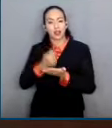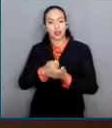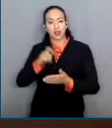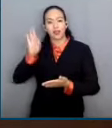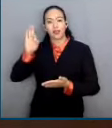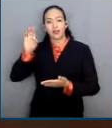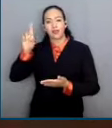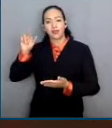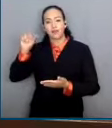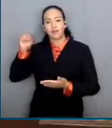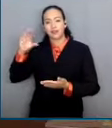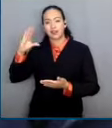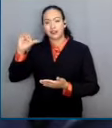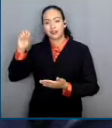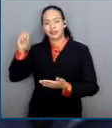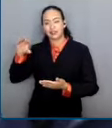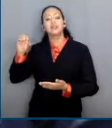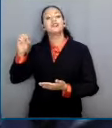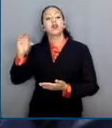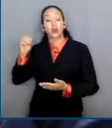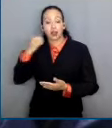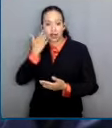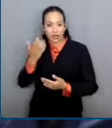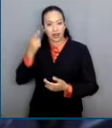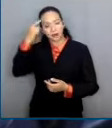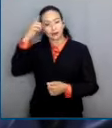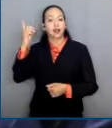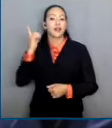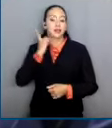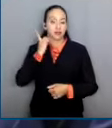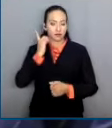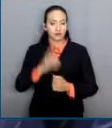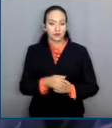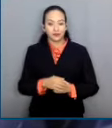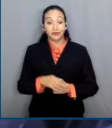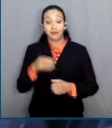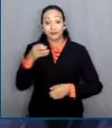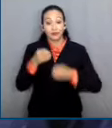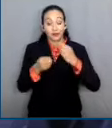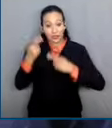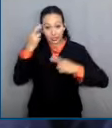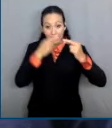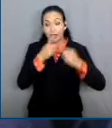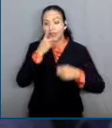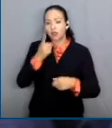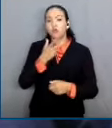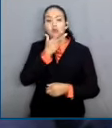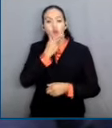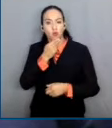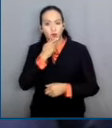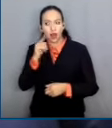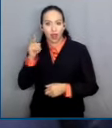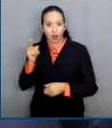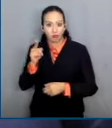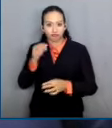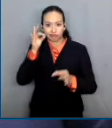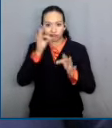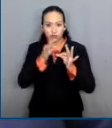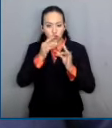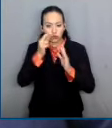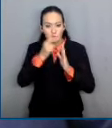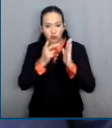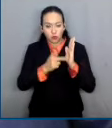PAN a una diputación federal. La Sala Superior determinó que Cabeza de Vaca no cumplió con los requisitos de elegibilidad